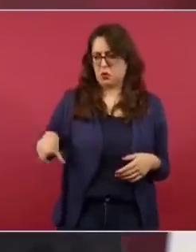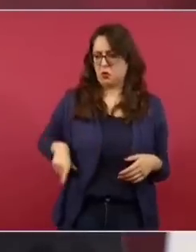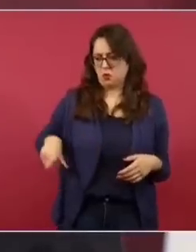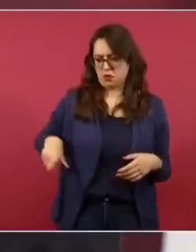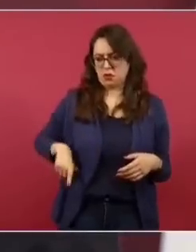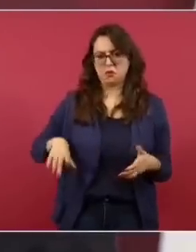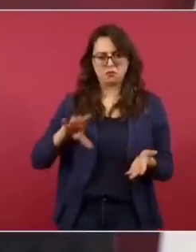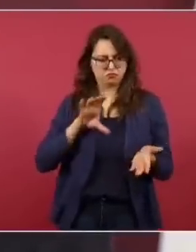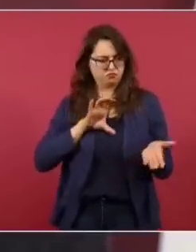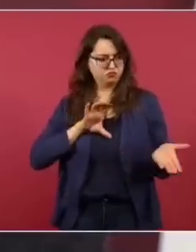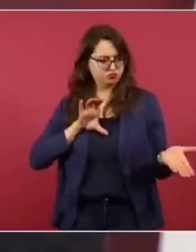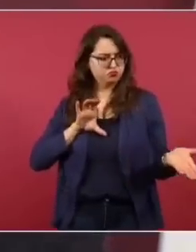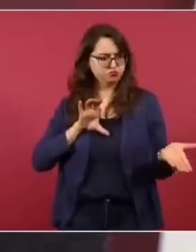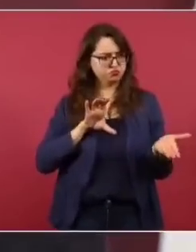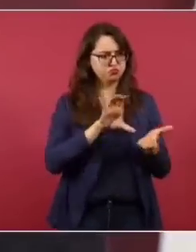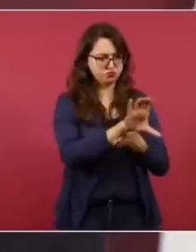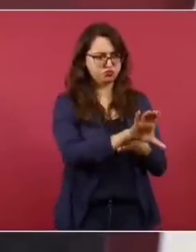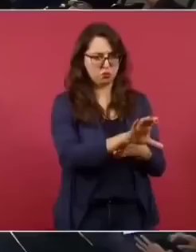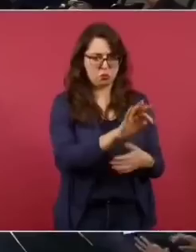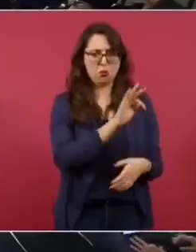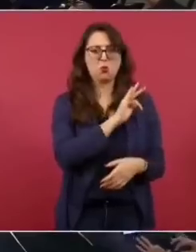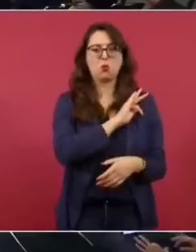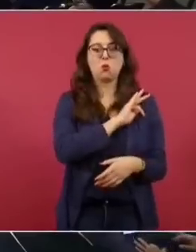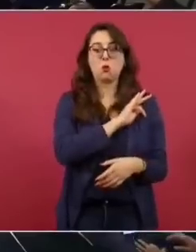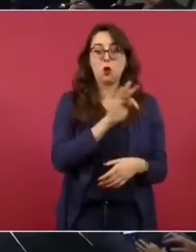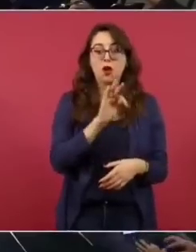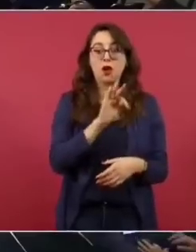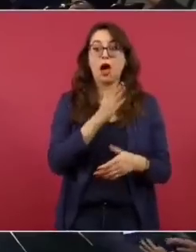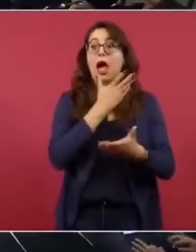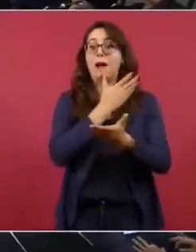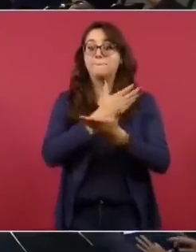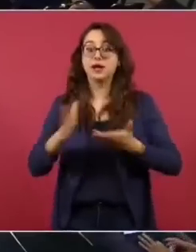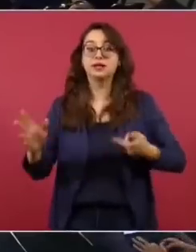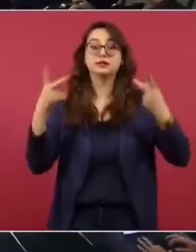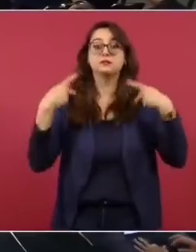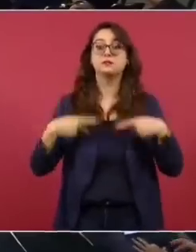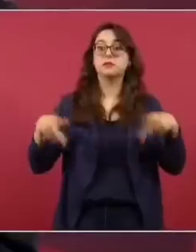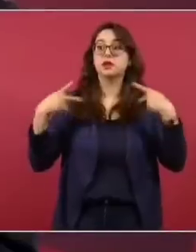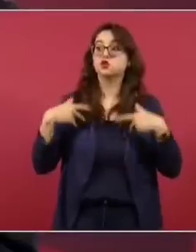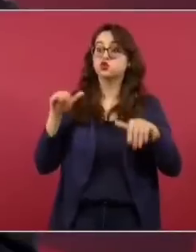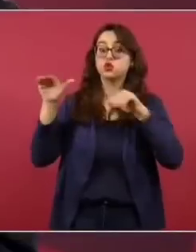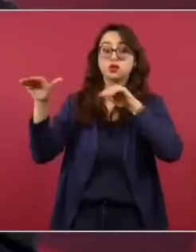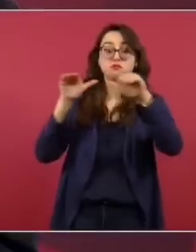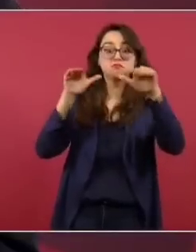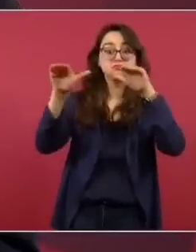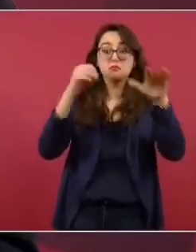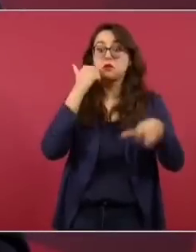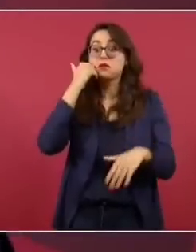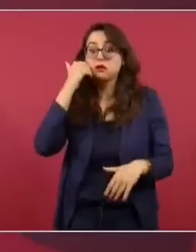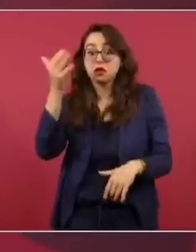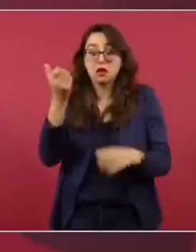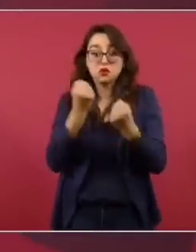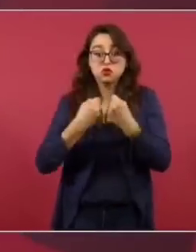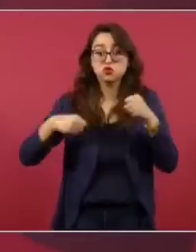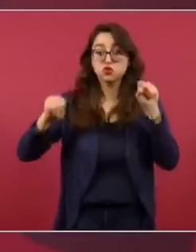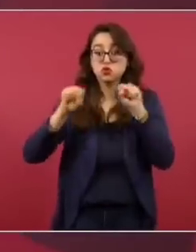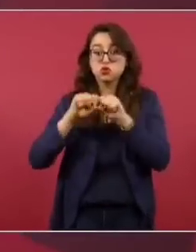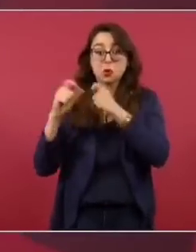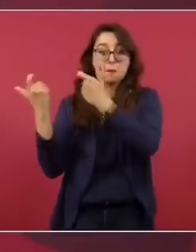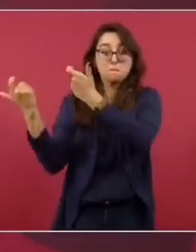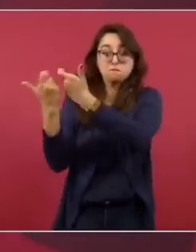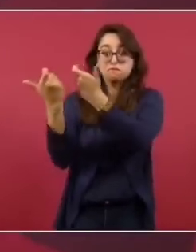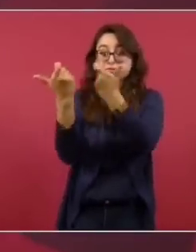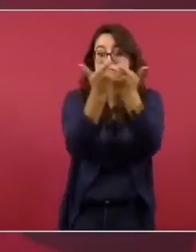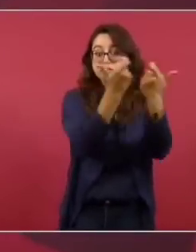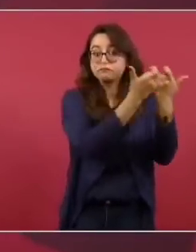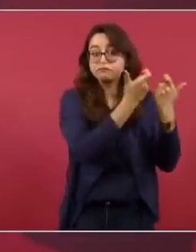Una sociedad pública privada, donde el gobierno